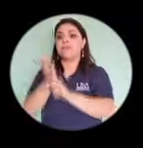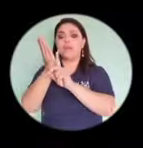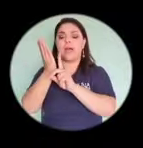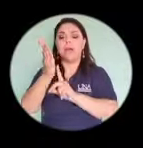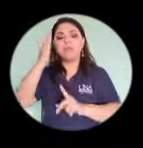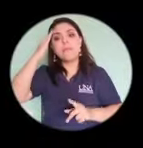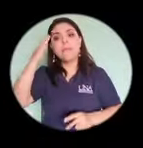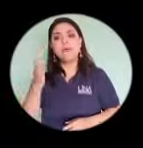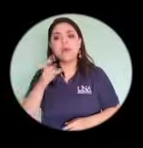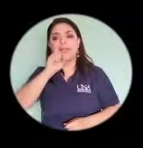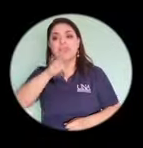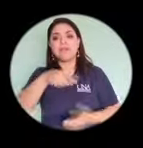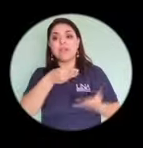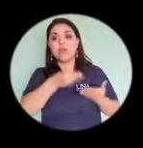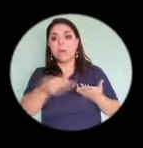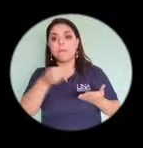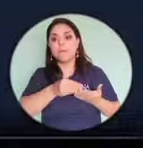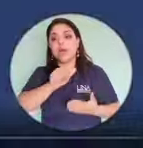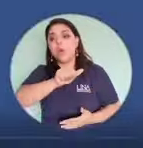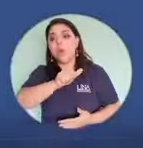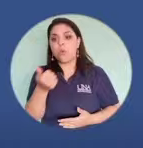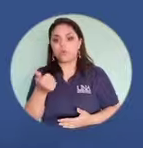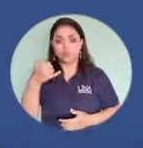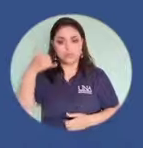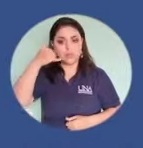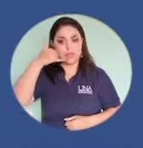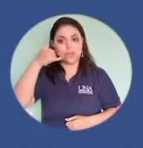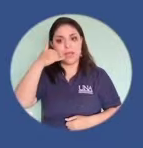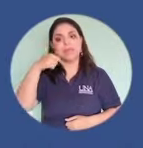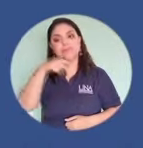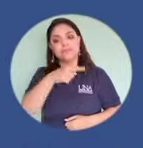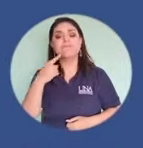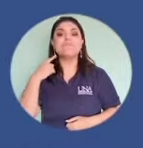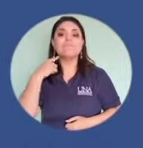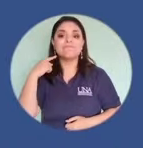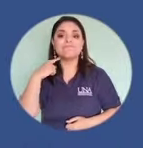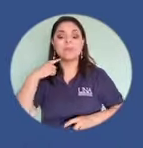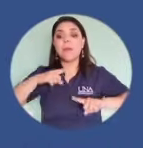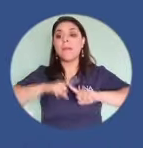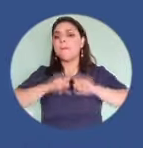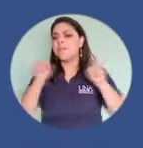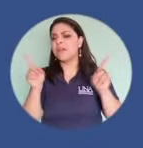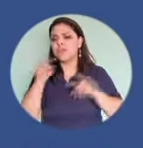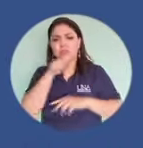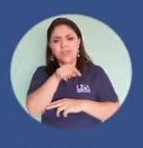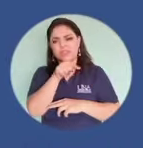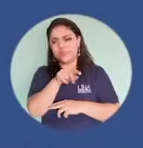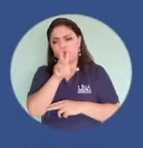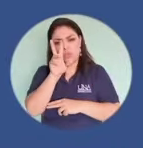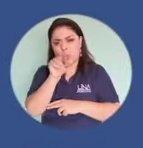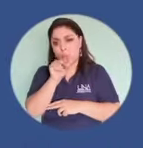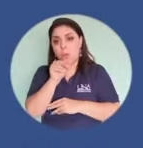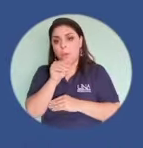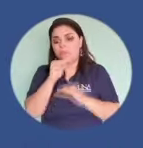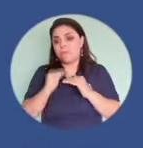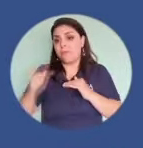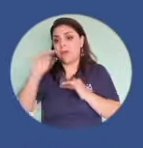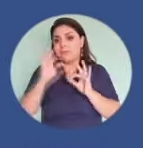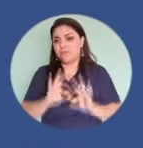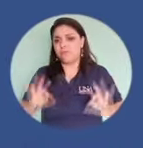tener que comprar otro celular y eso representa un costo económico, pero no es en sí el